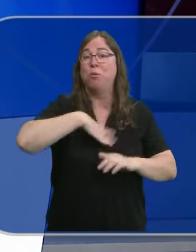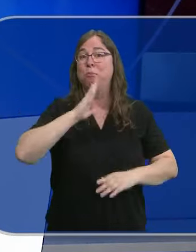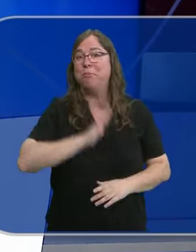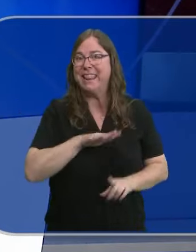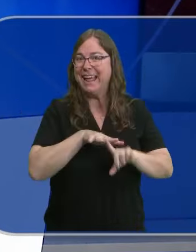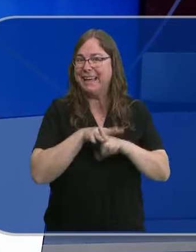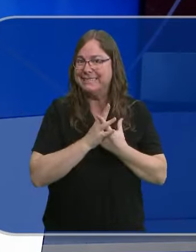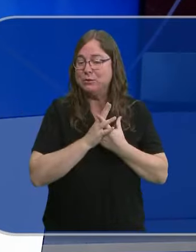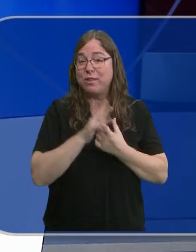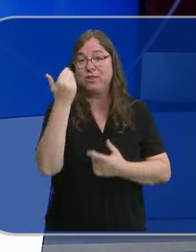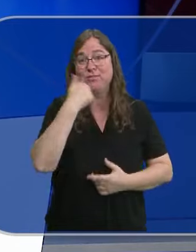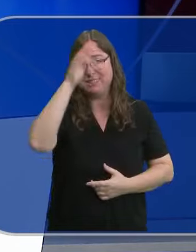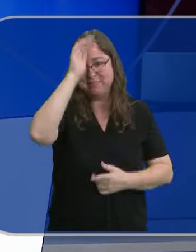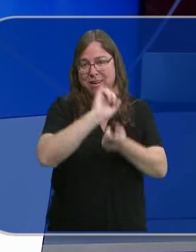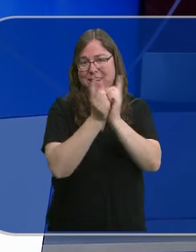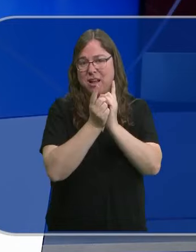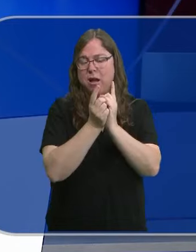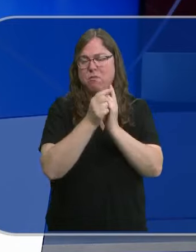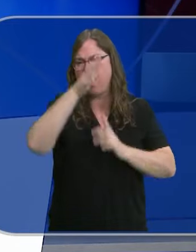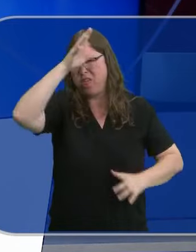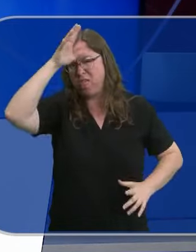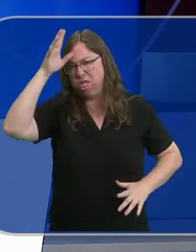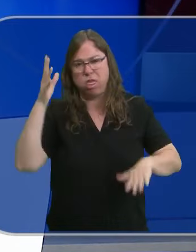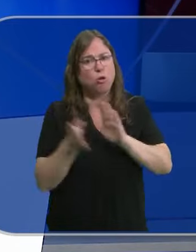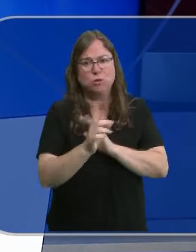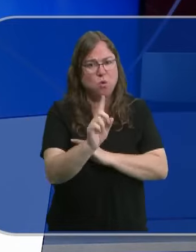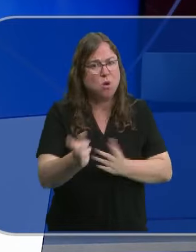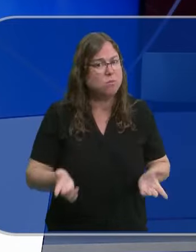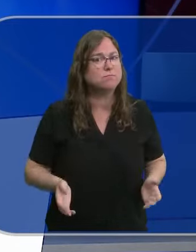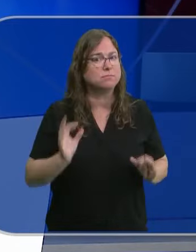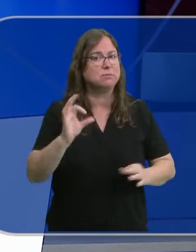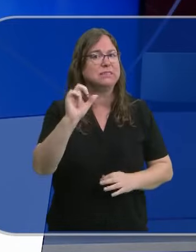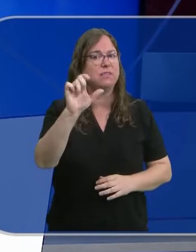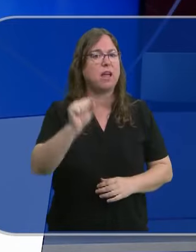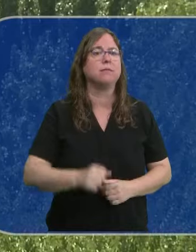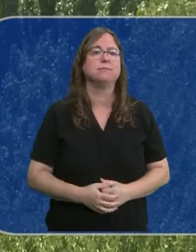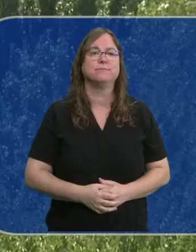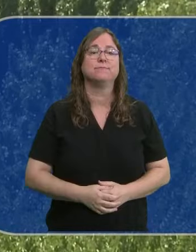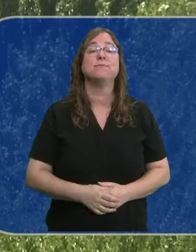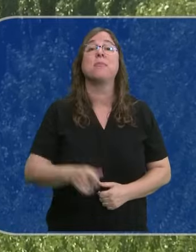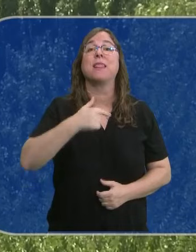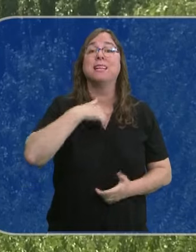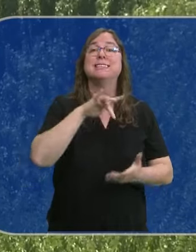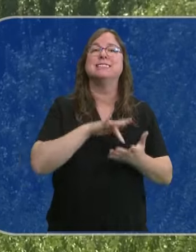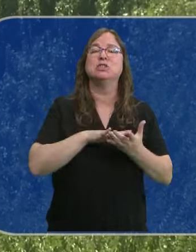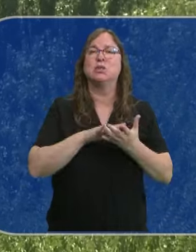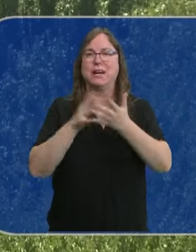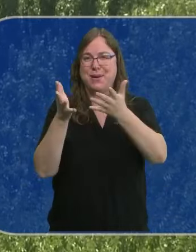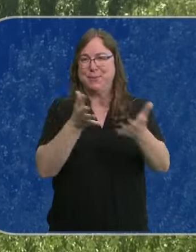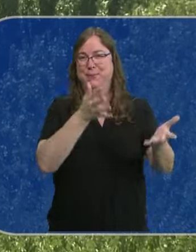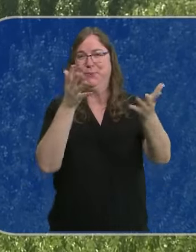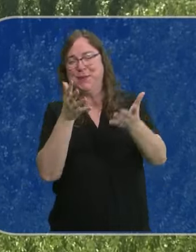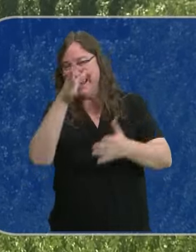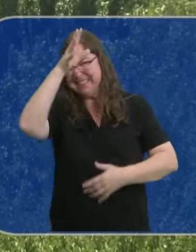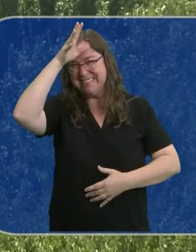que la situación cambia el fin de semana y este bochorno no tendrá continuidad. Silvia Ferrer. Tenemos una masa de aire